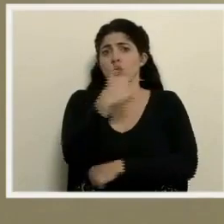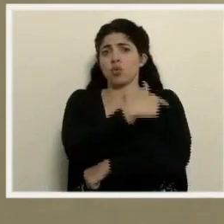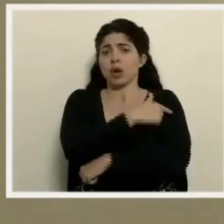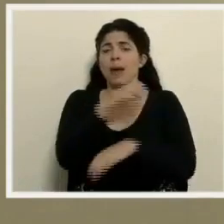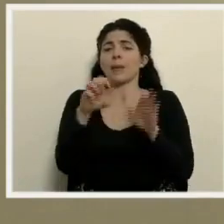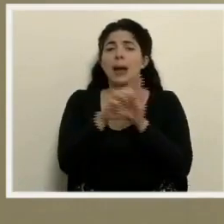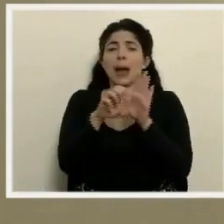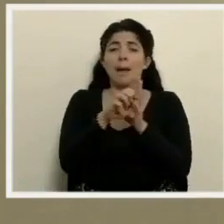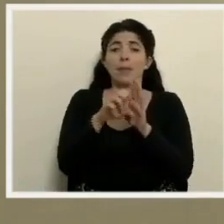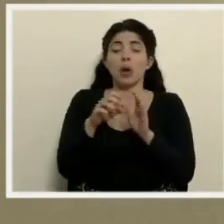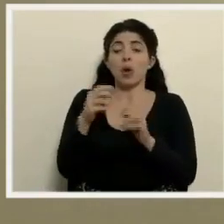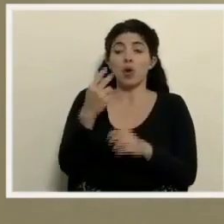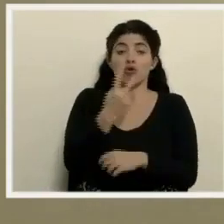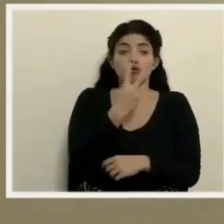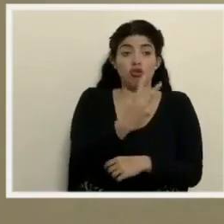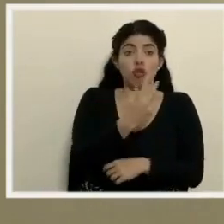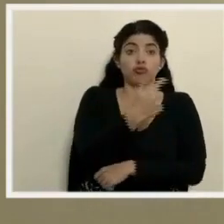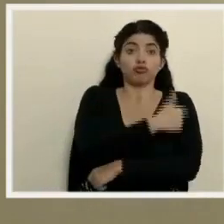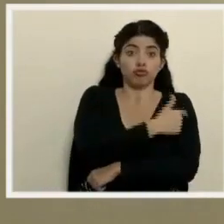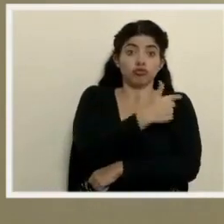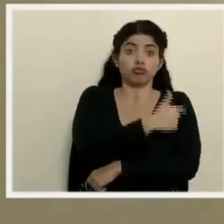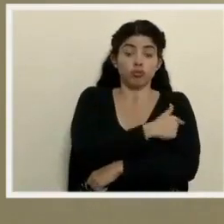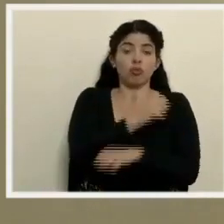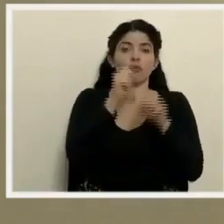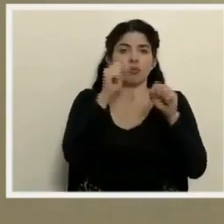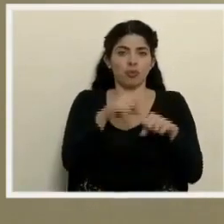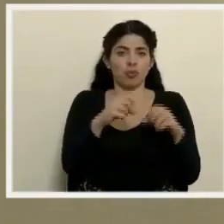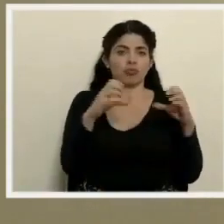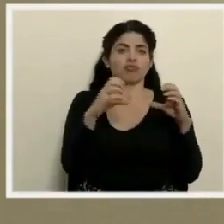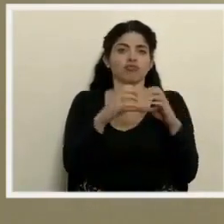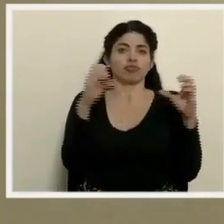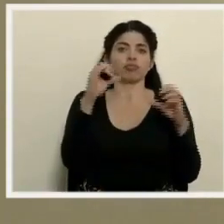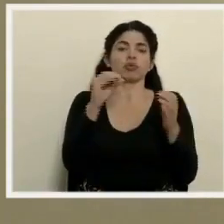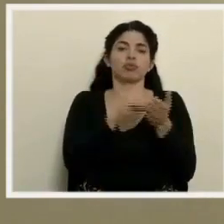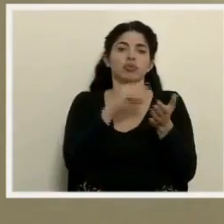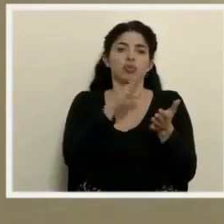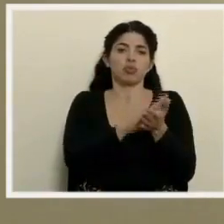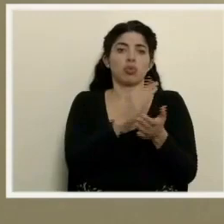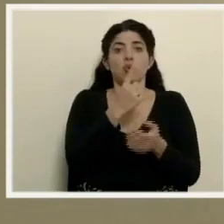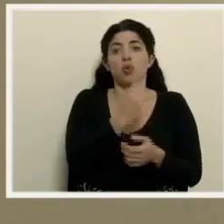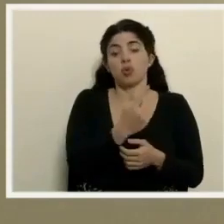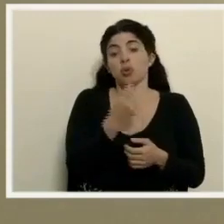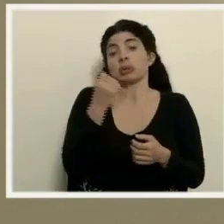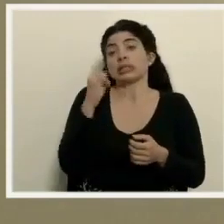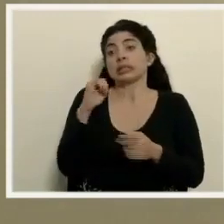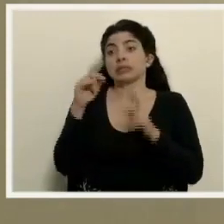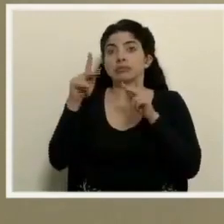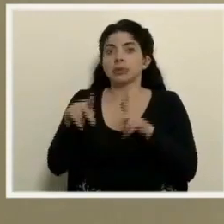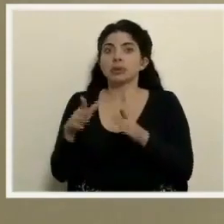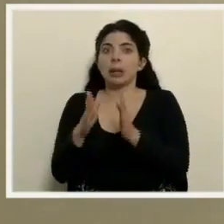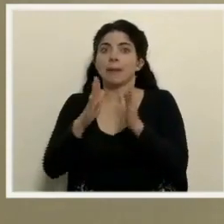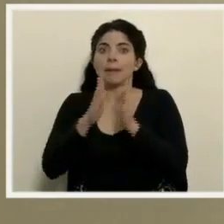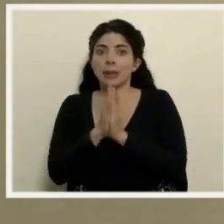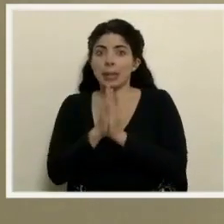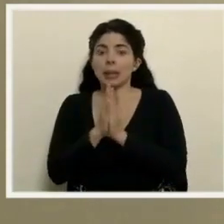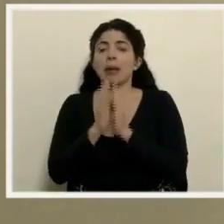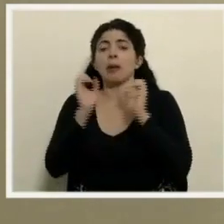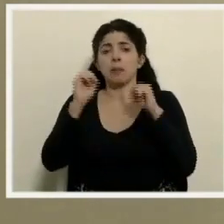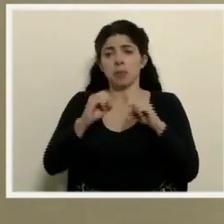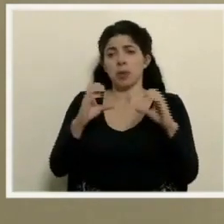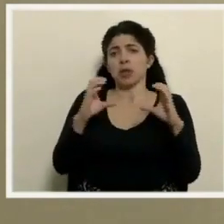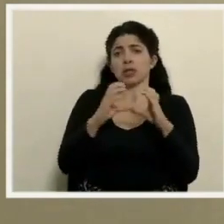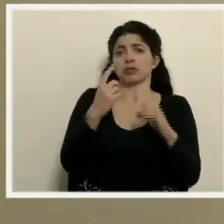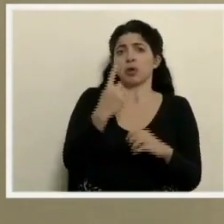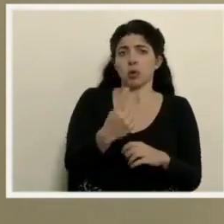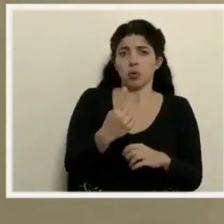caso de esquemas de dos dosis, se puede certificar una sola dosis incluso por si se solicita para ser aplicada